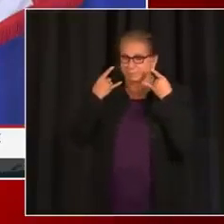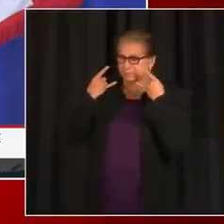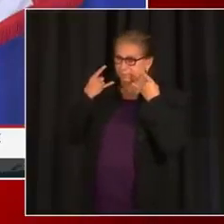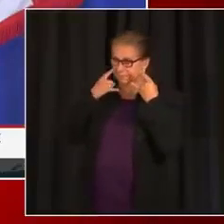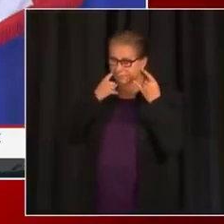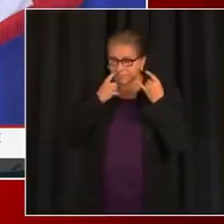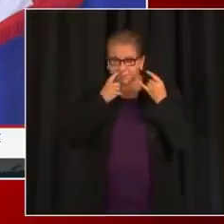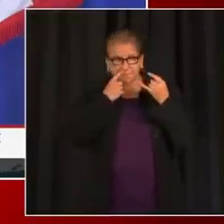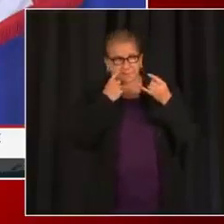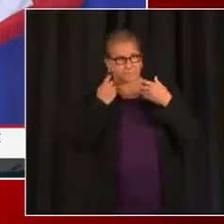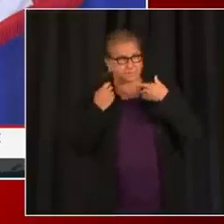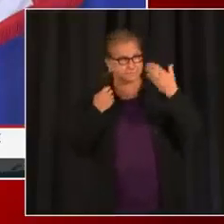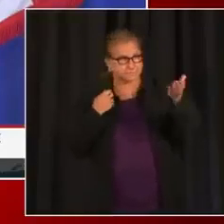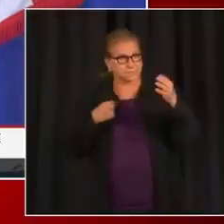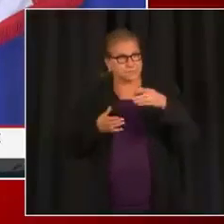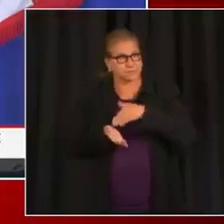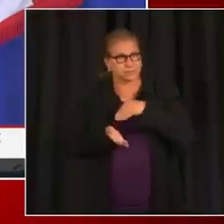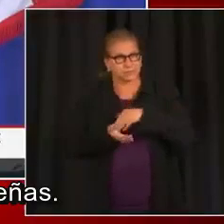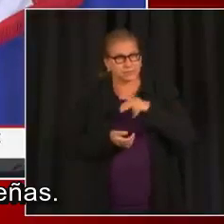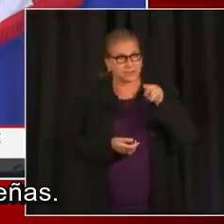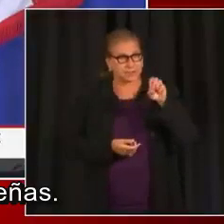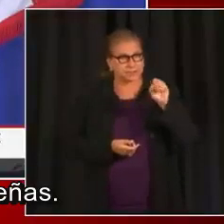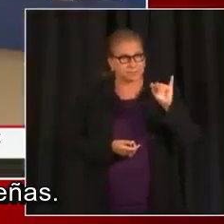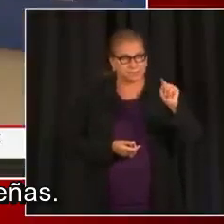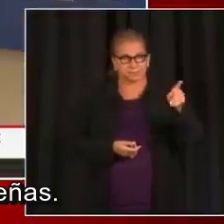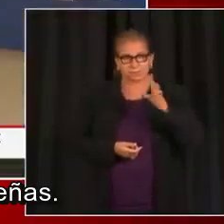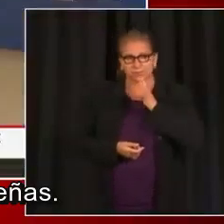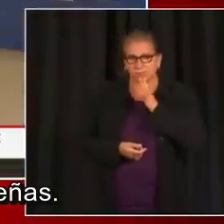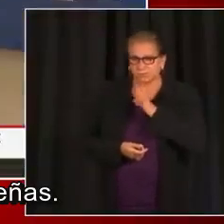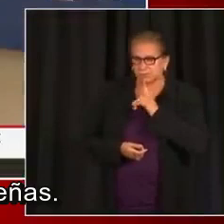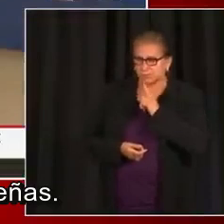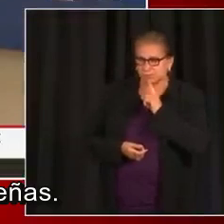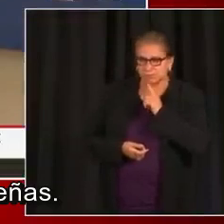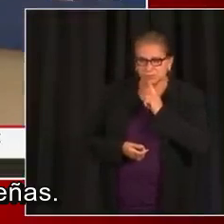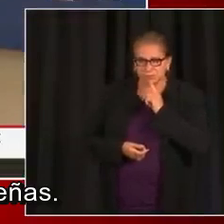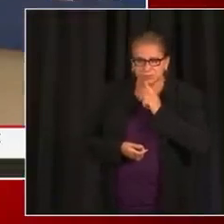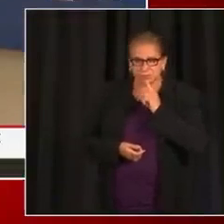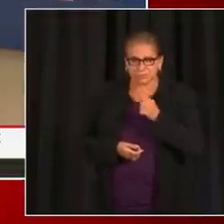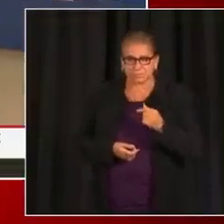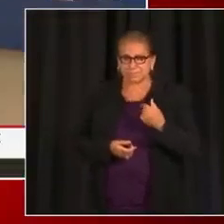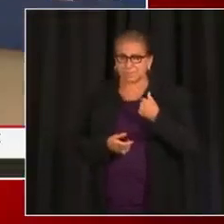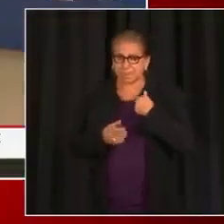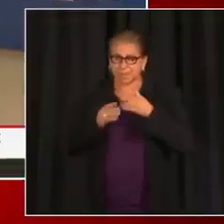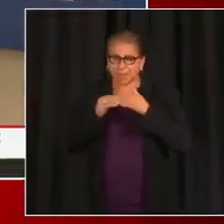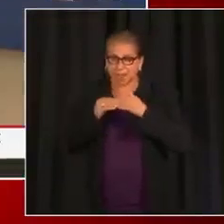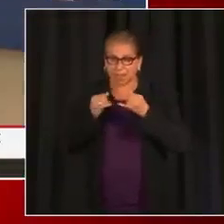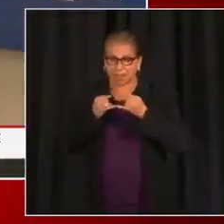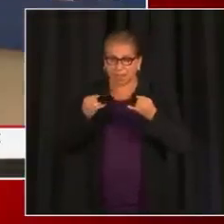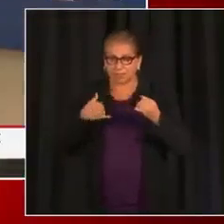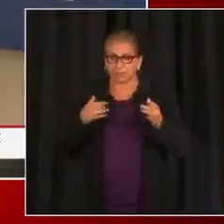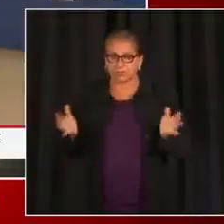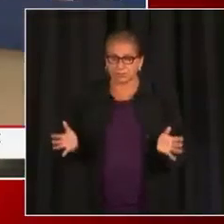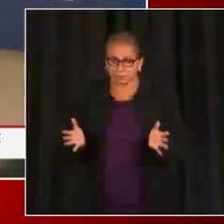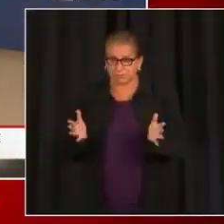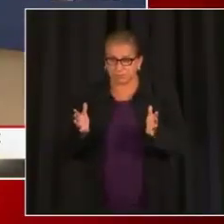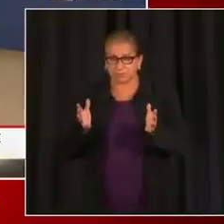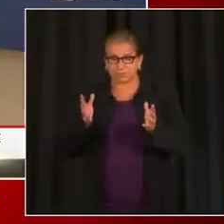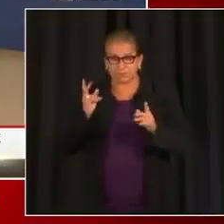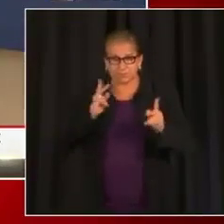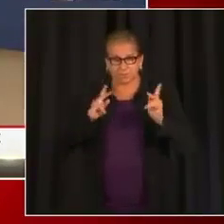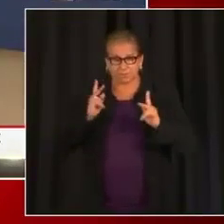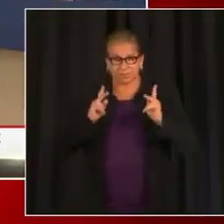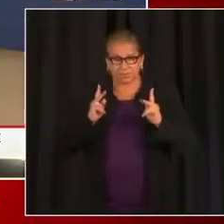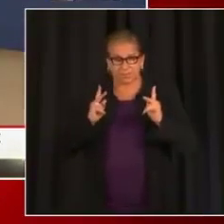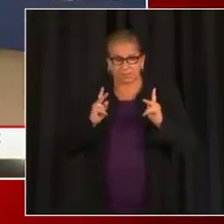Y le voy a ceder la palabra a la doctora Nesbitt para las reuniones pequeñas. Sí, según la guía, seguimos